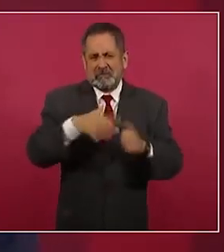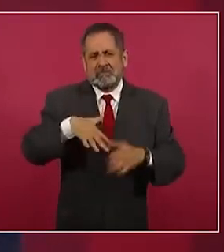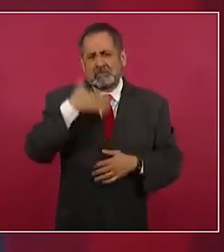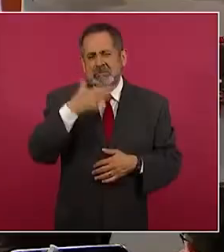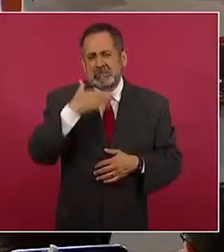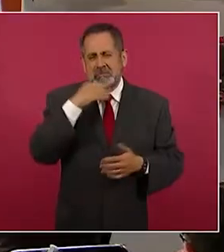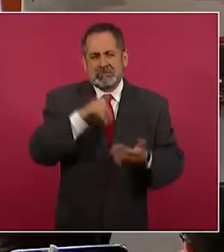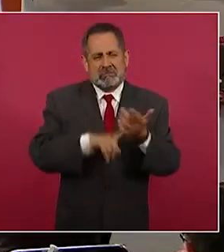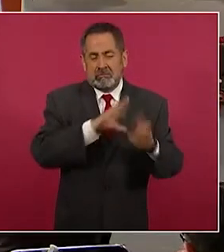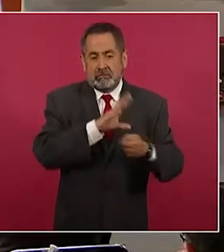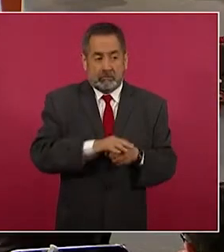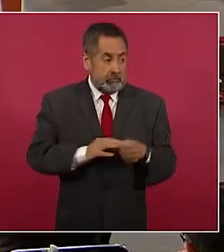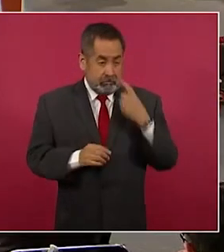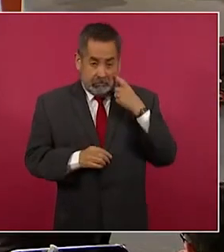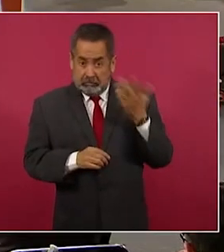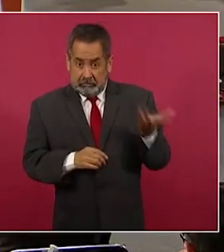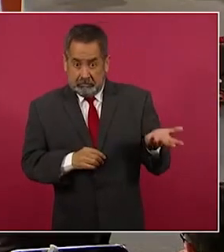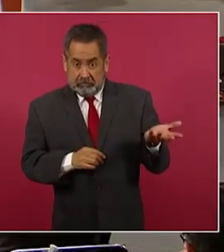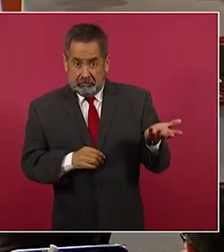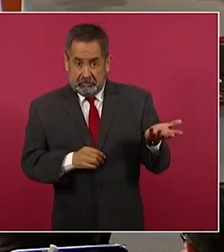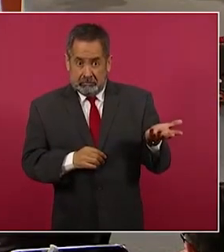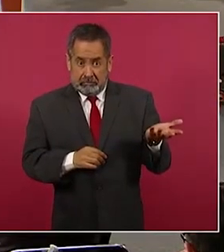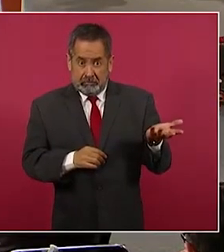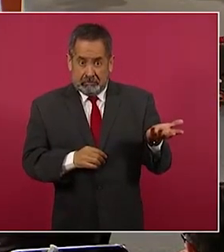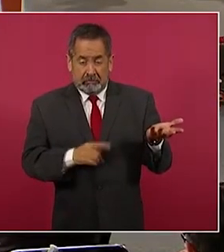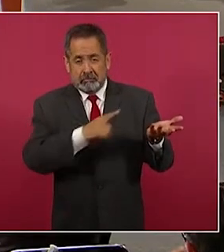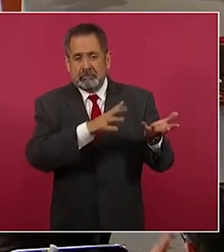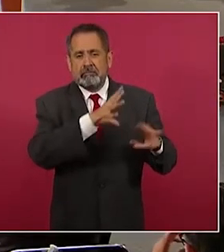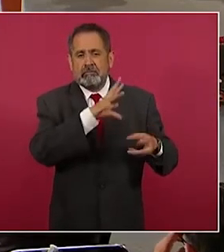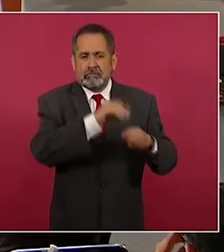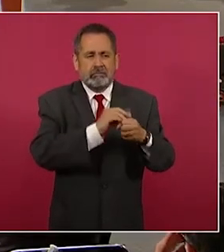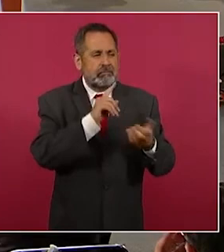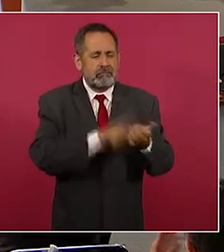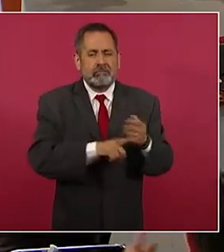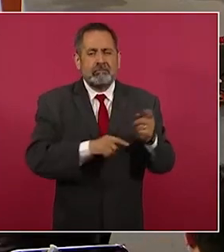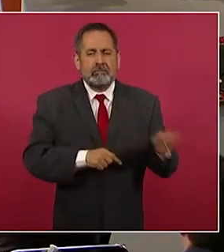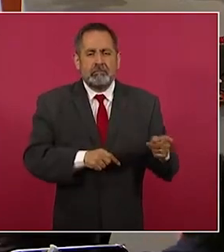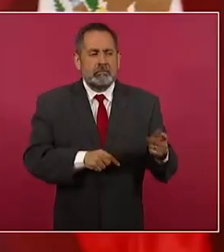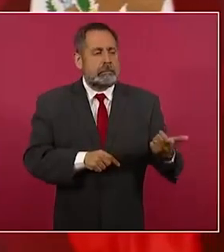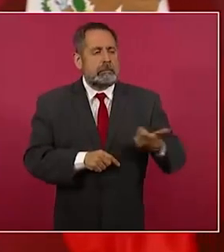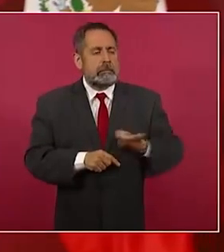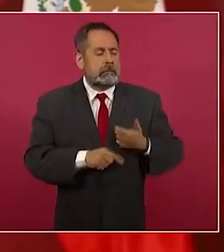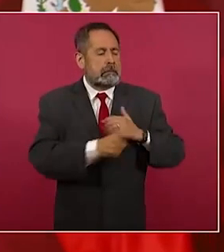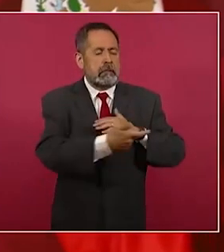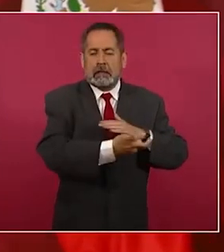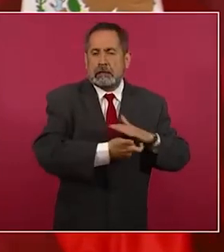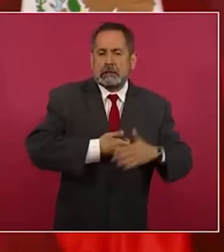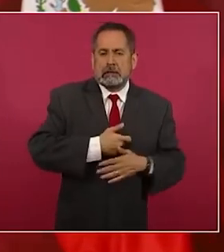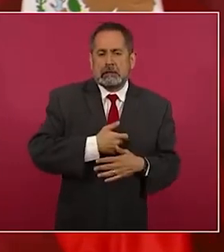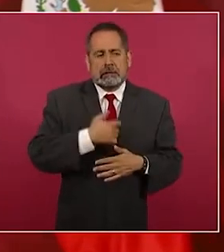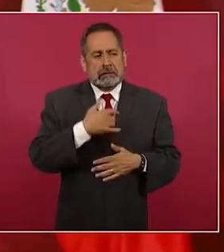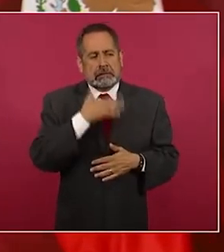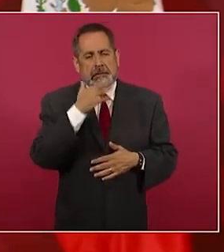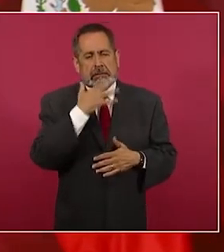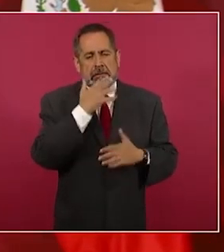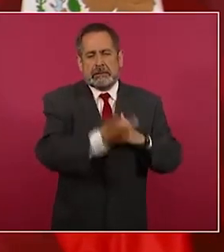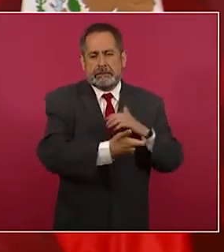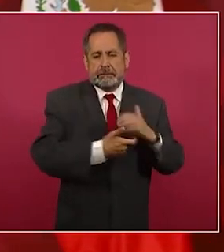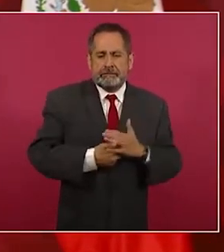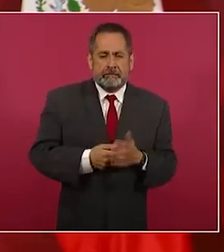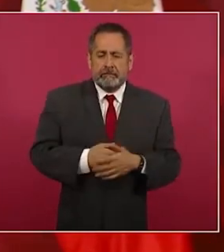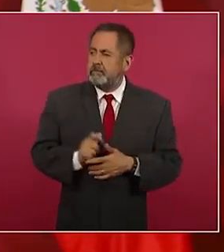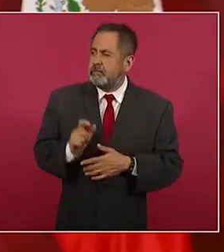porque todo esto lo podían hacer por dinero, porque